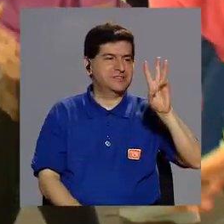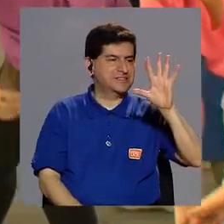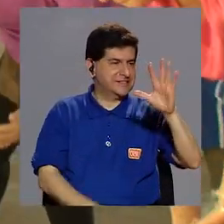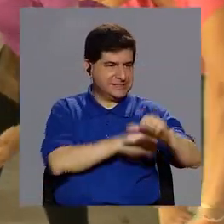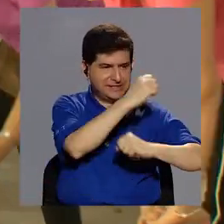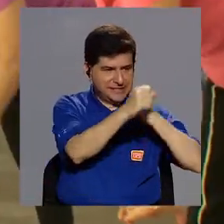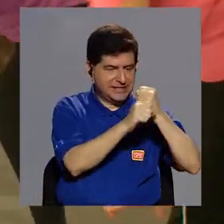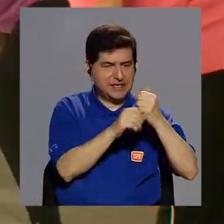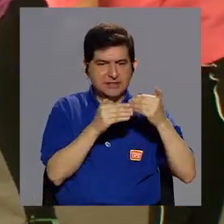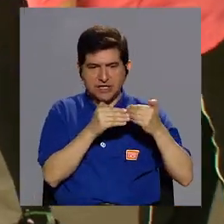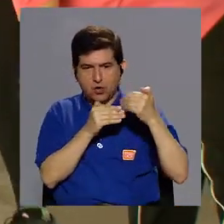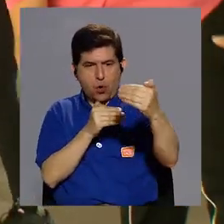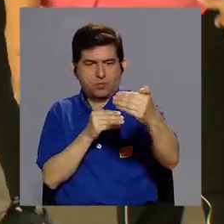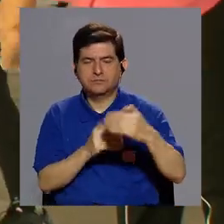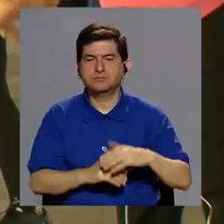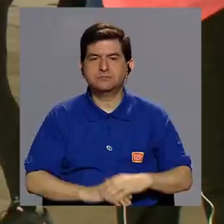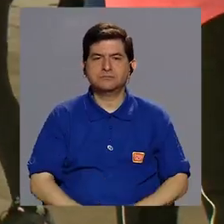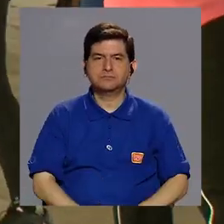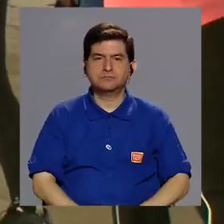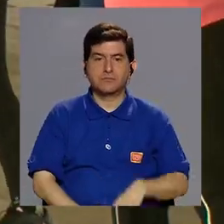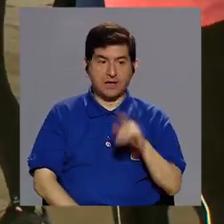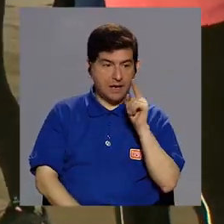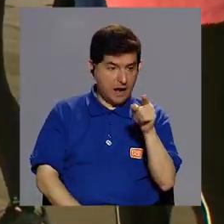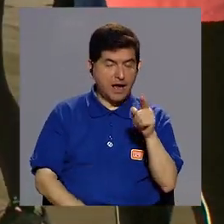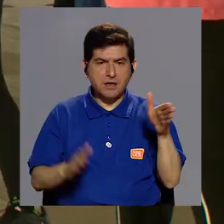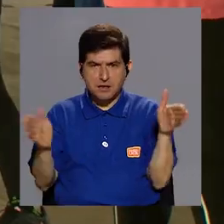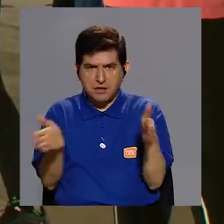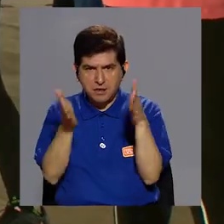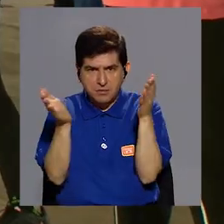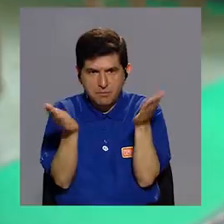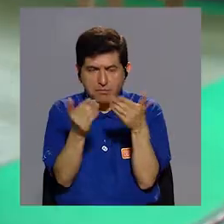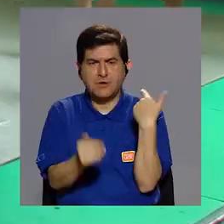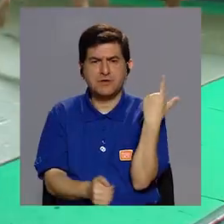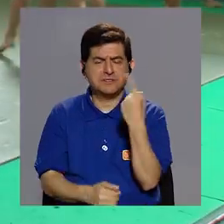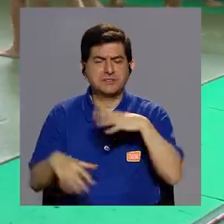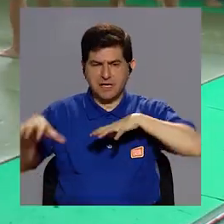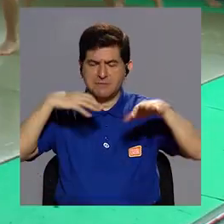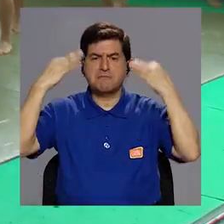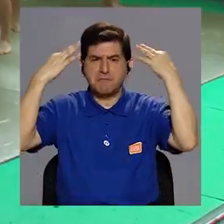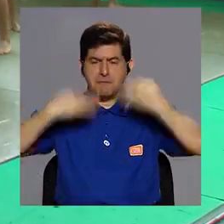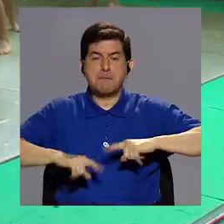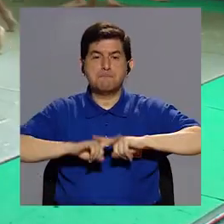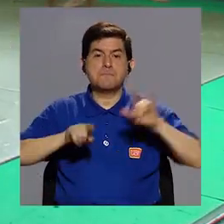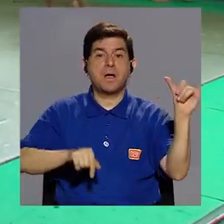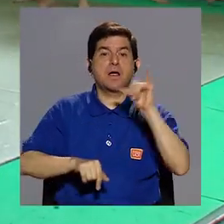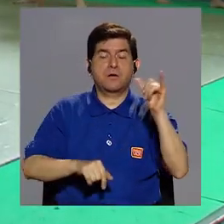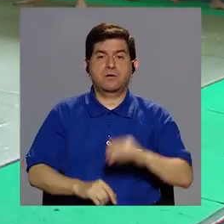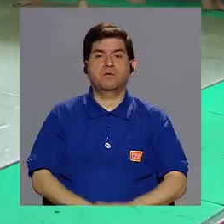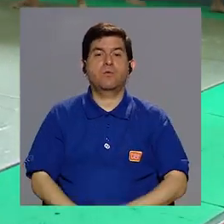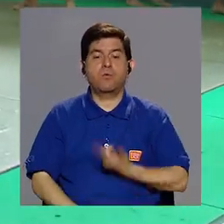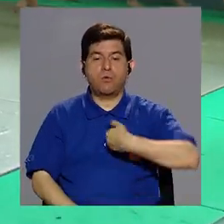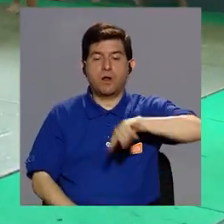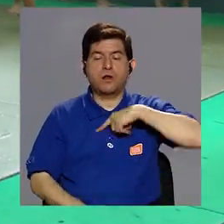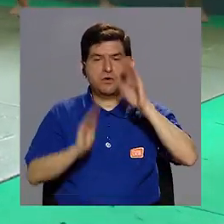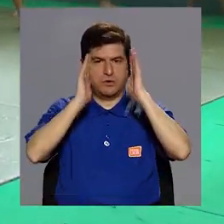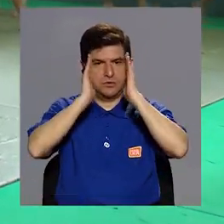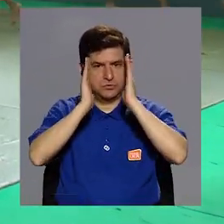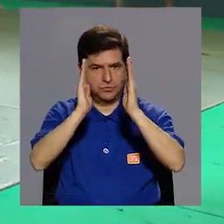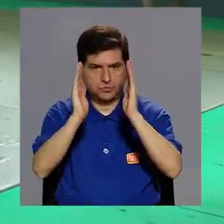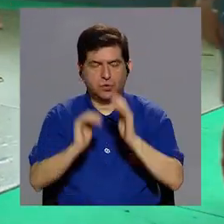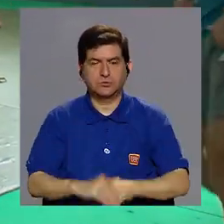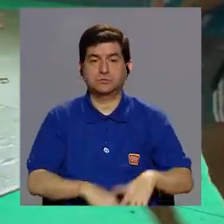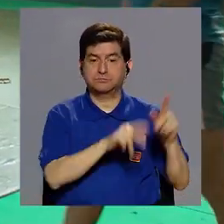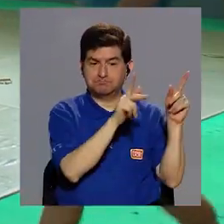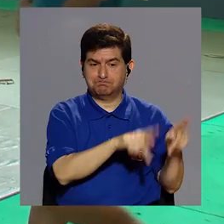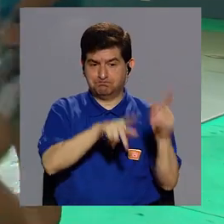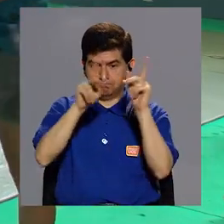65 años en adelante, en donde allí estamos motivando a que siempre hagan actividad física, pero también ponemos atención